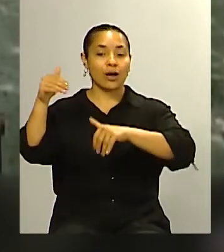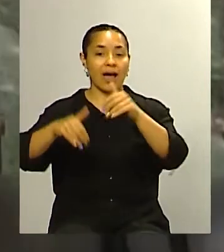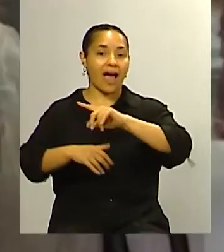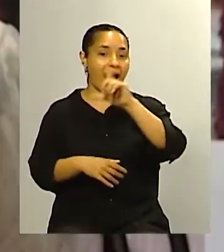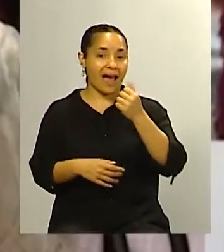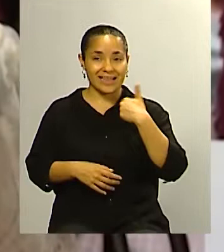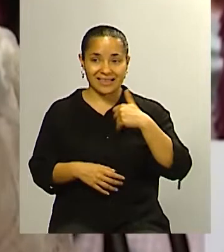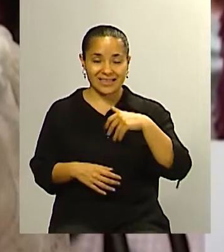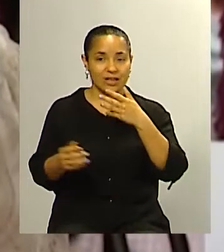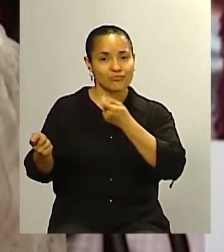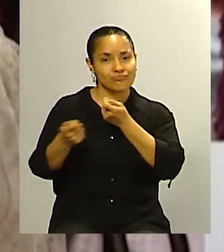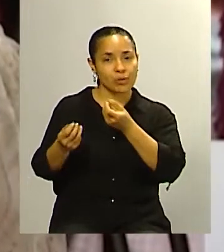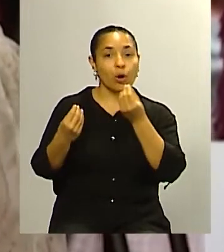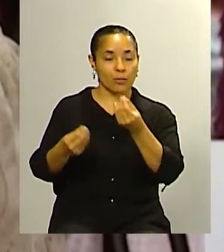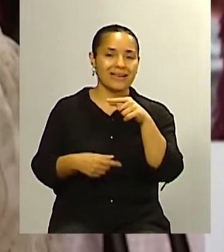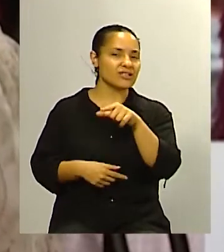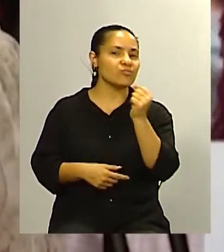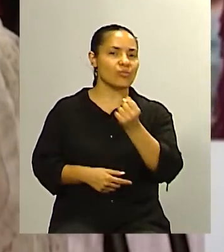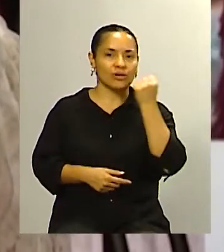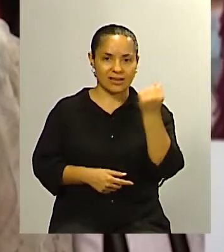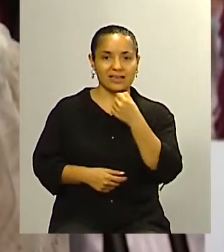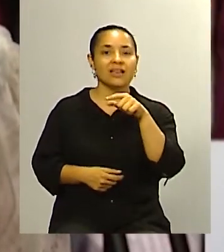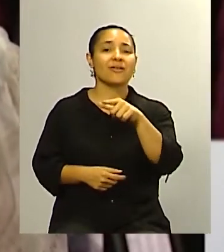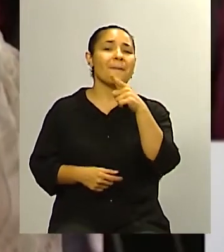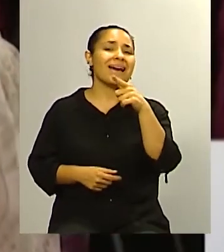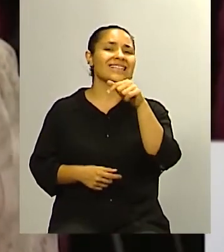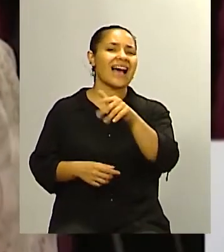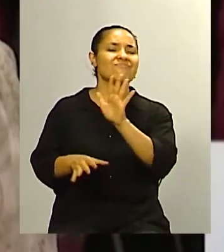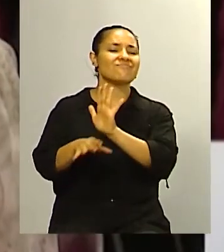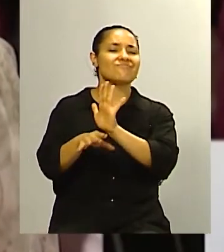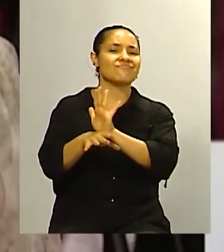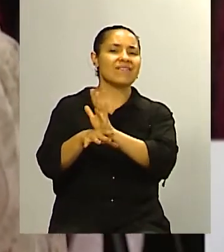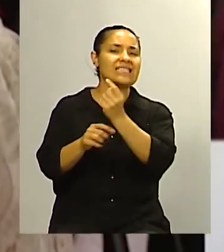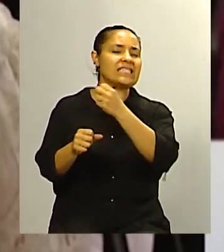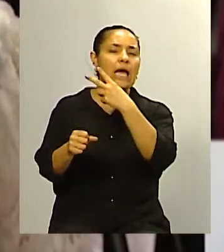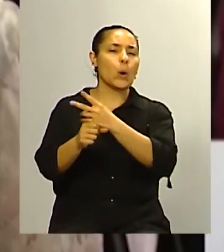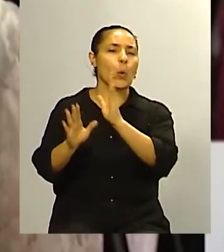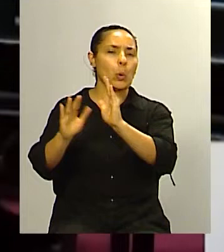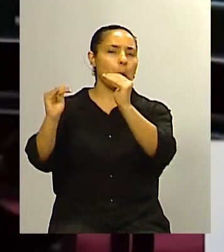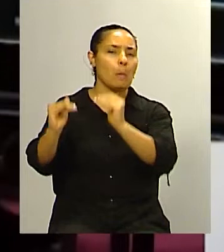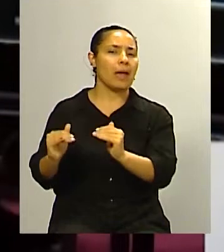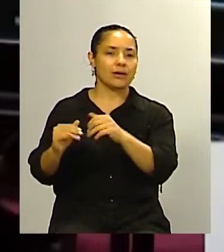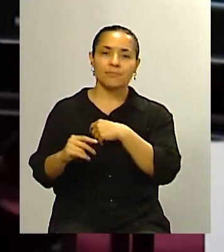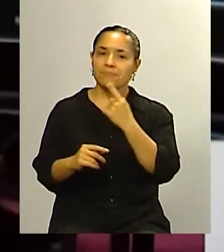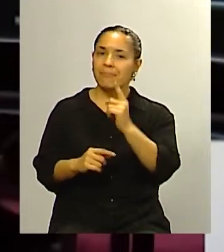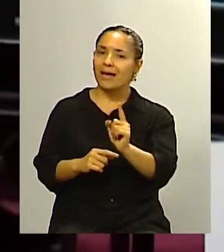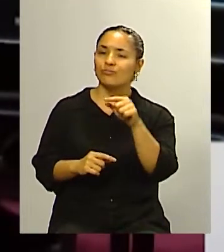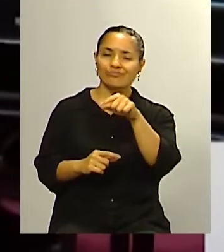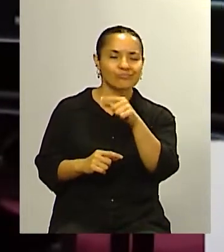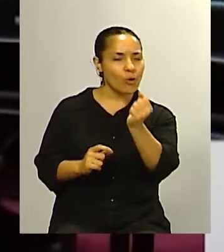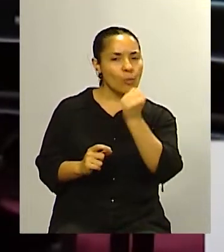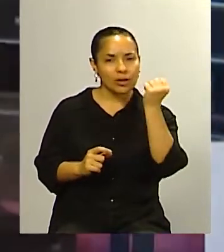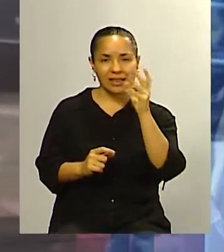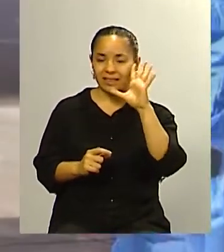es un detalle que muchas veces se pone como en una segunda cuestión o en un segundo orden y de verdad yo creo que hay que pensar la política